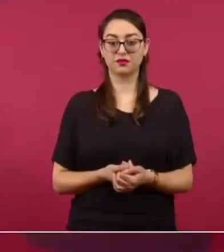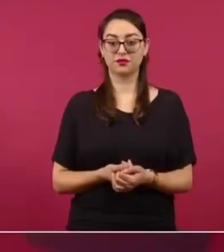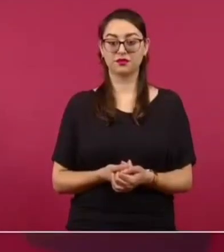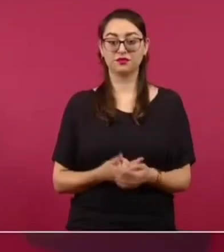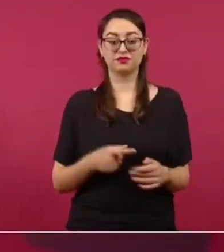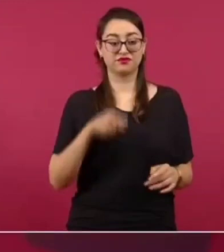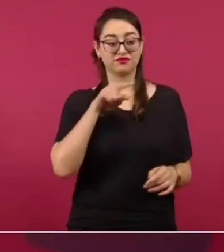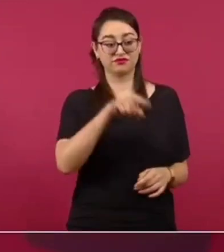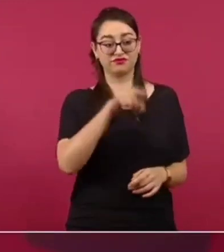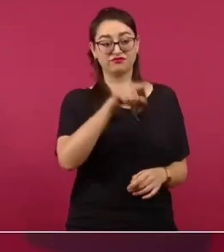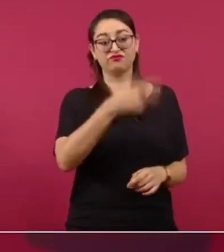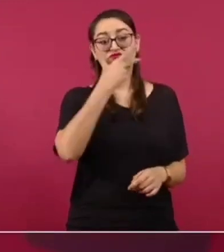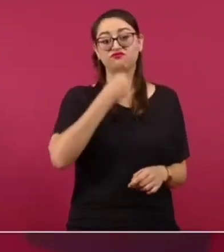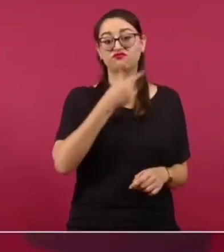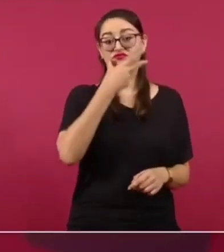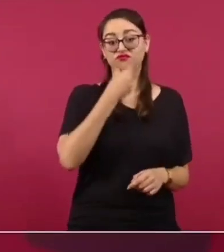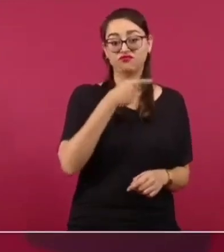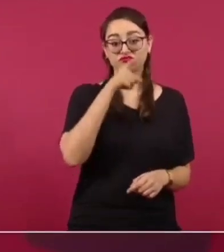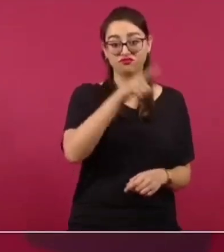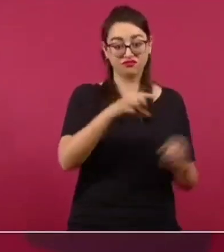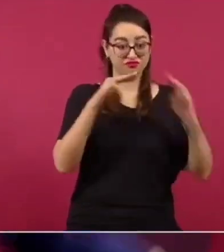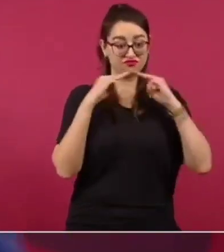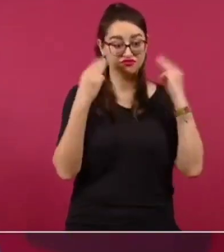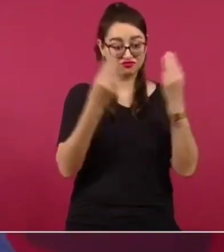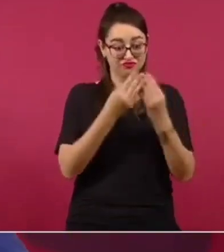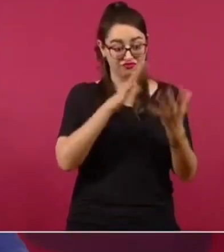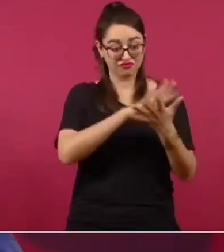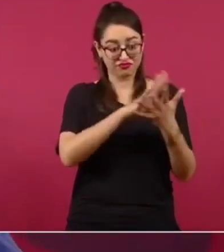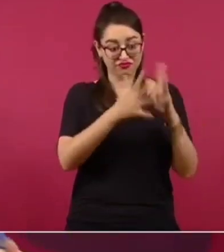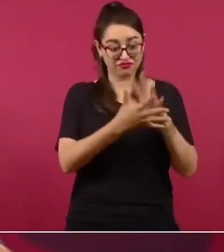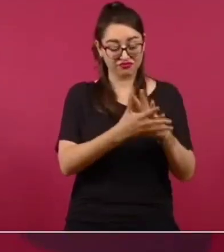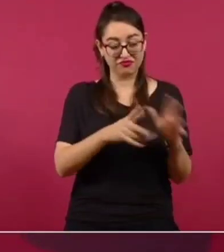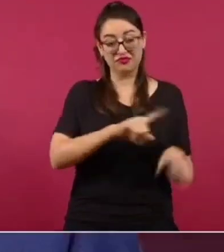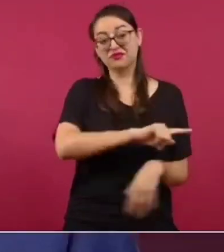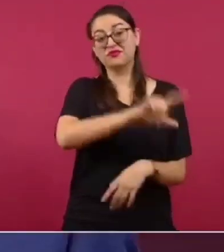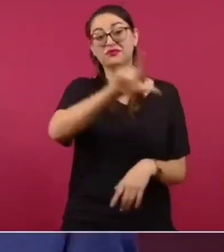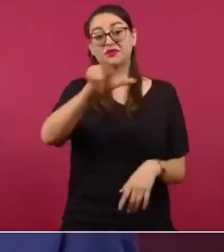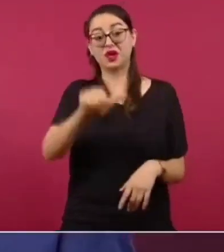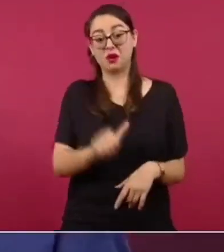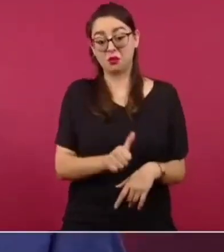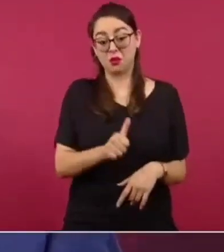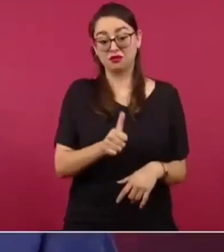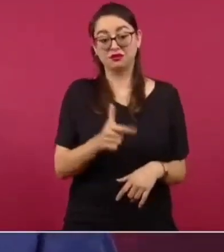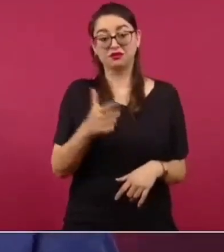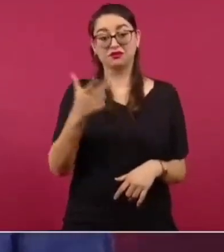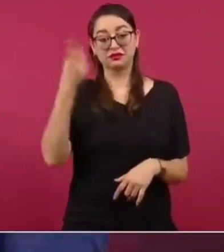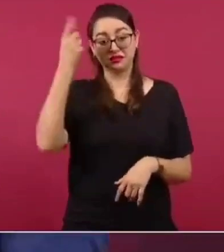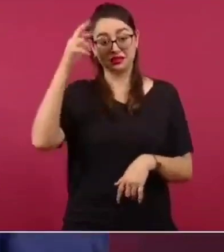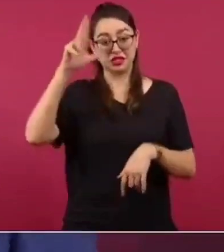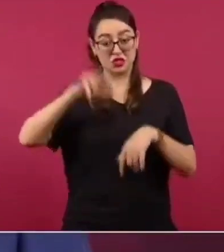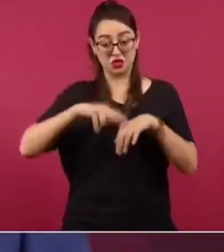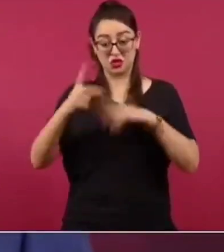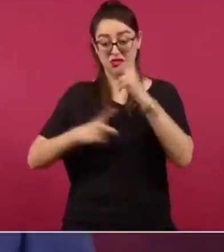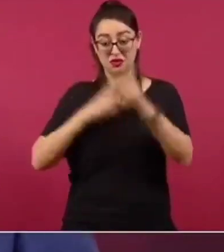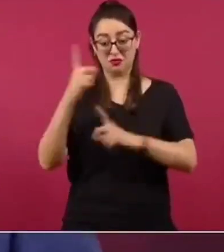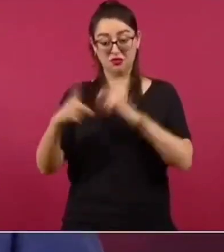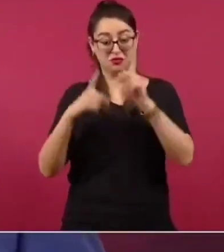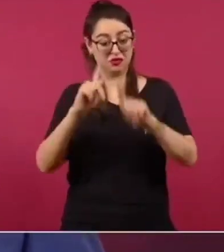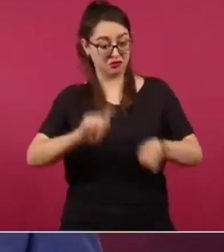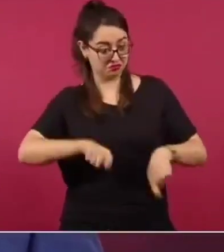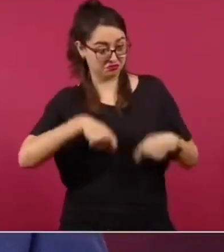se decía nada. Algunos